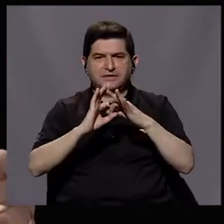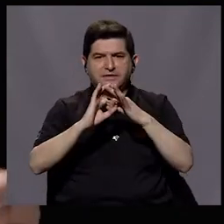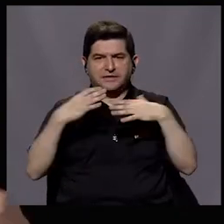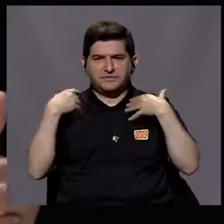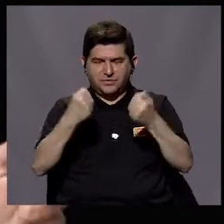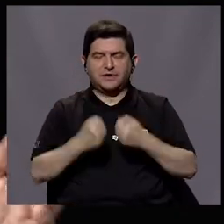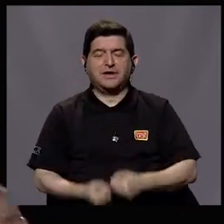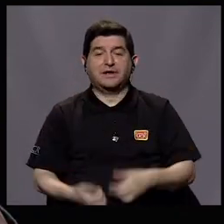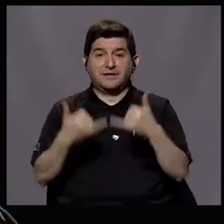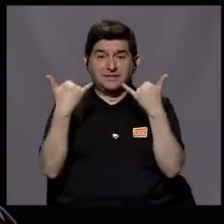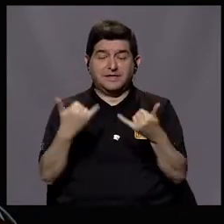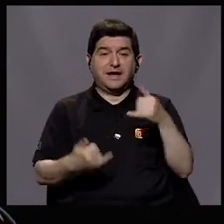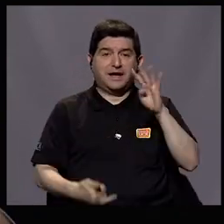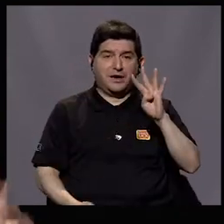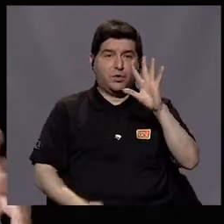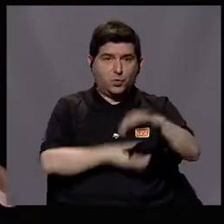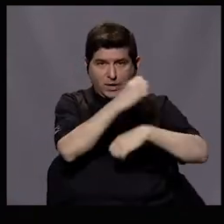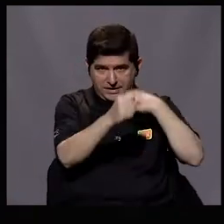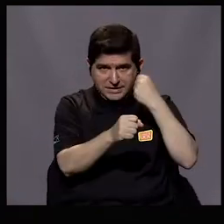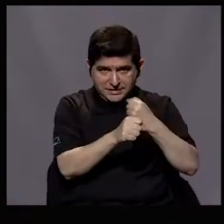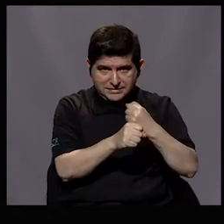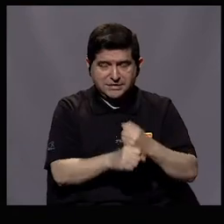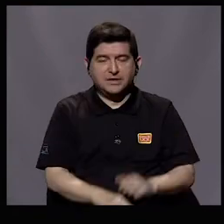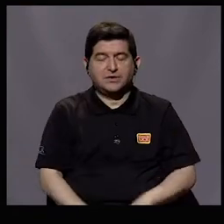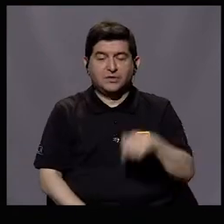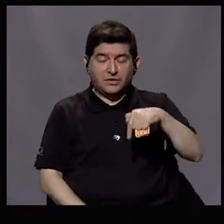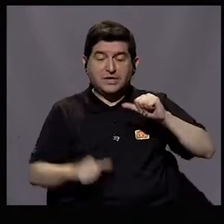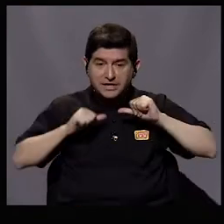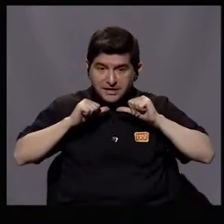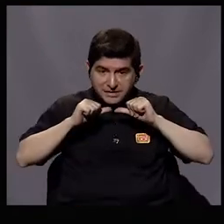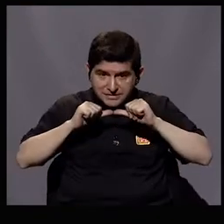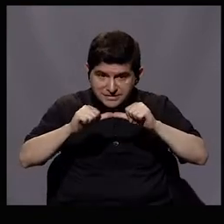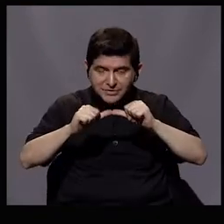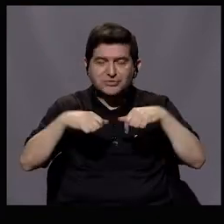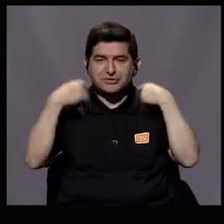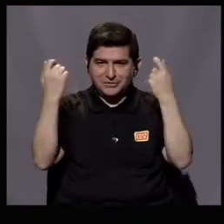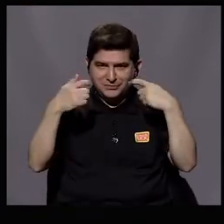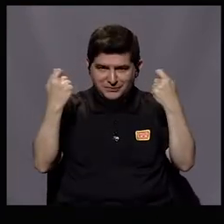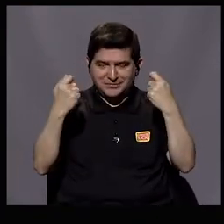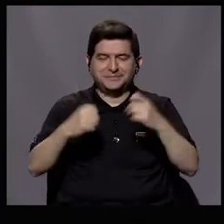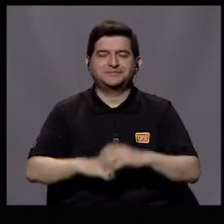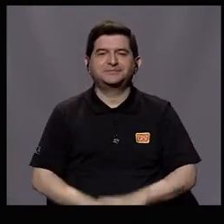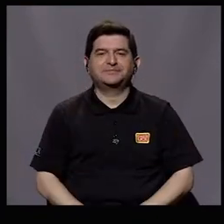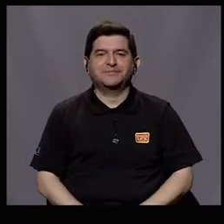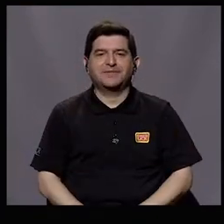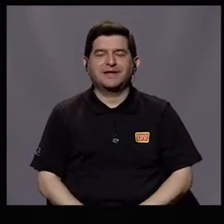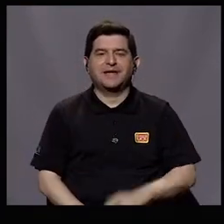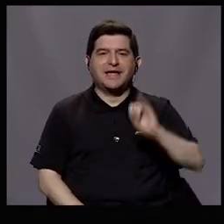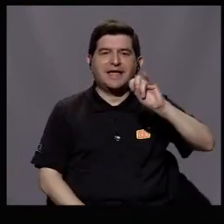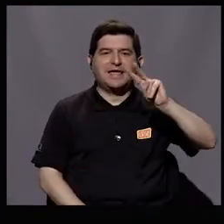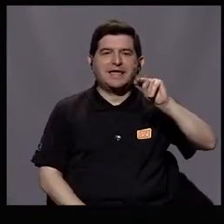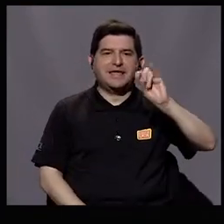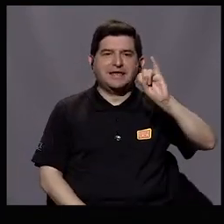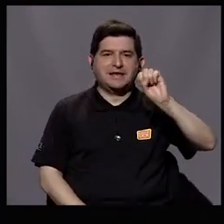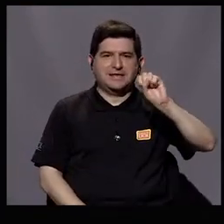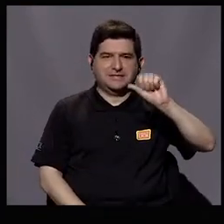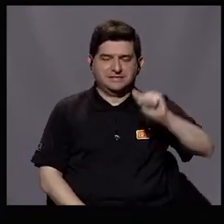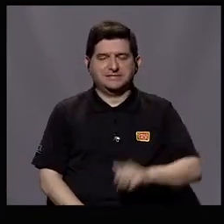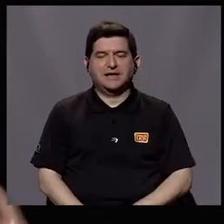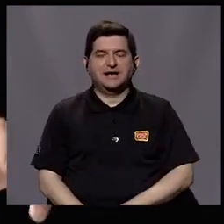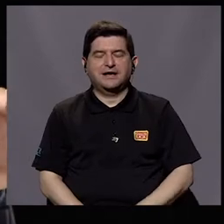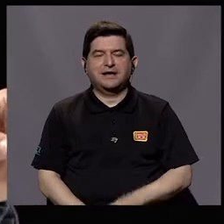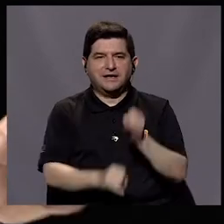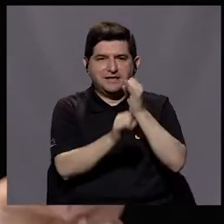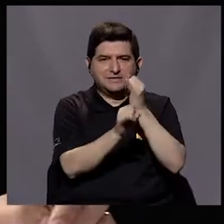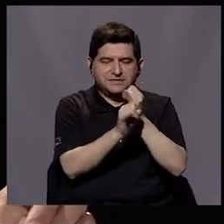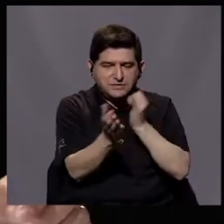salud que celebró sus 45 años, pero que este año seguimos celebrándolo. Es el INISA, el Instituto de